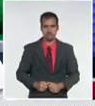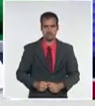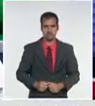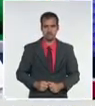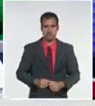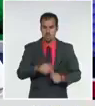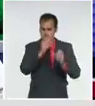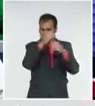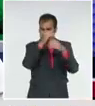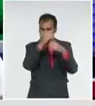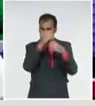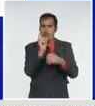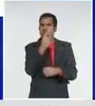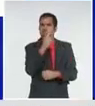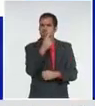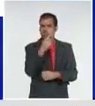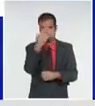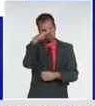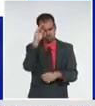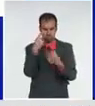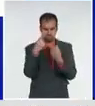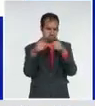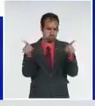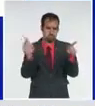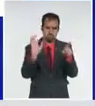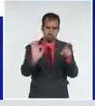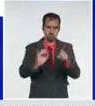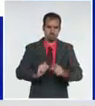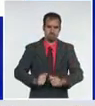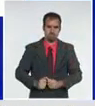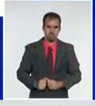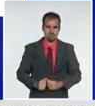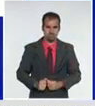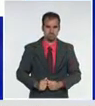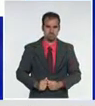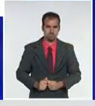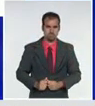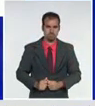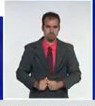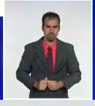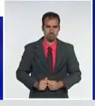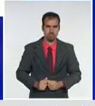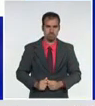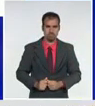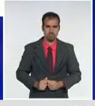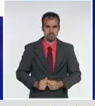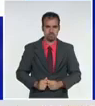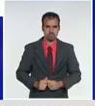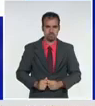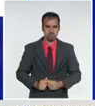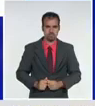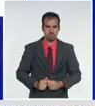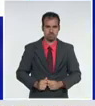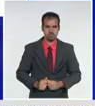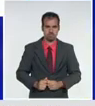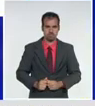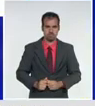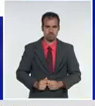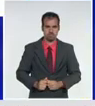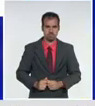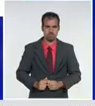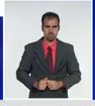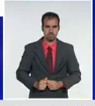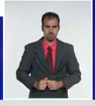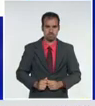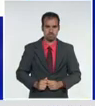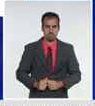todo el país, el municipio especial, Isla de la Juventud, que no tenía y ya envió y